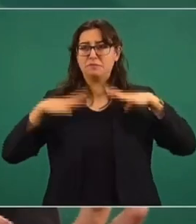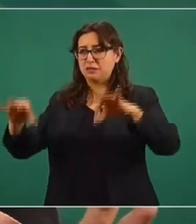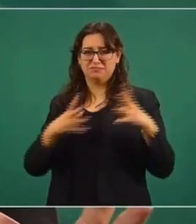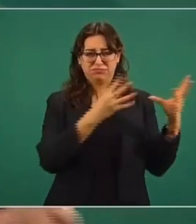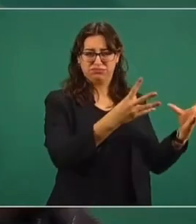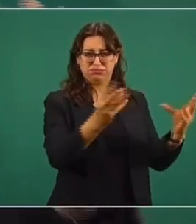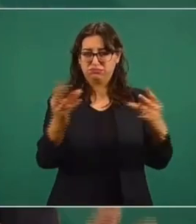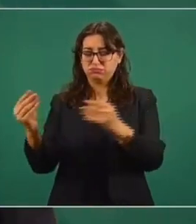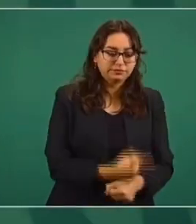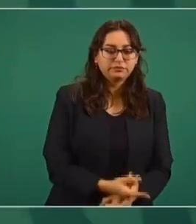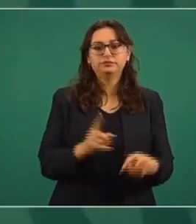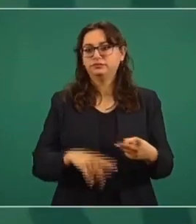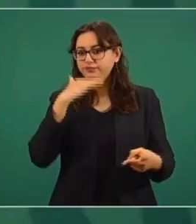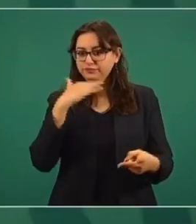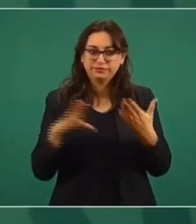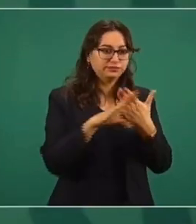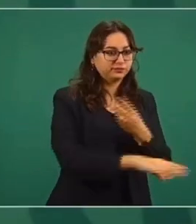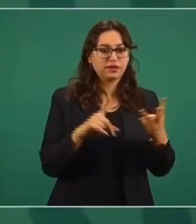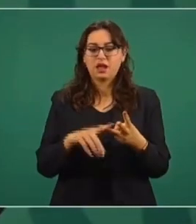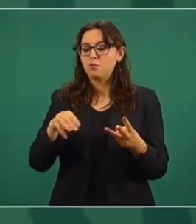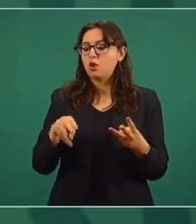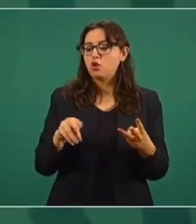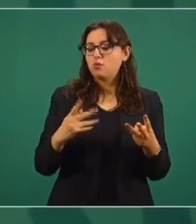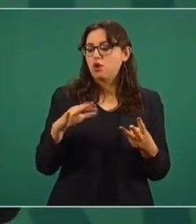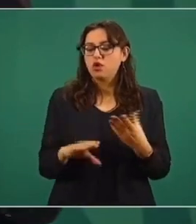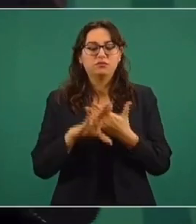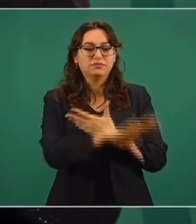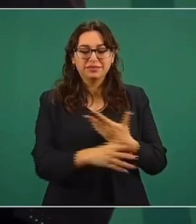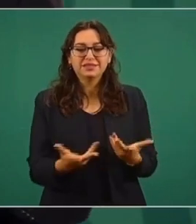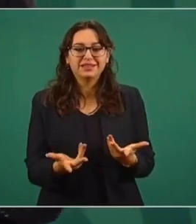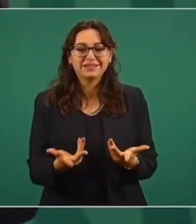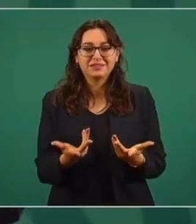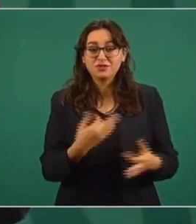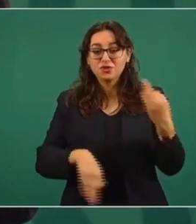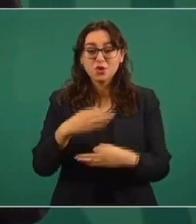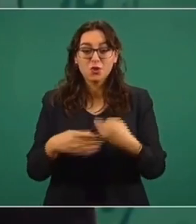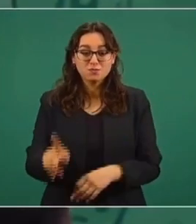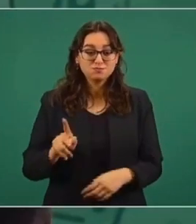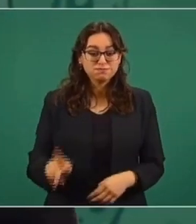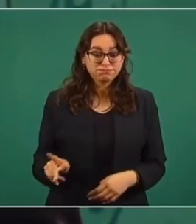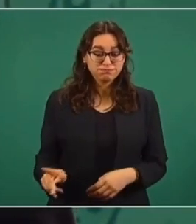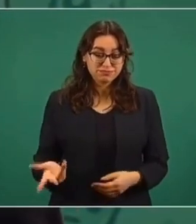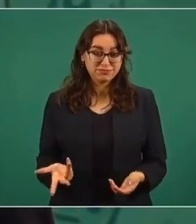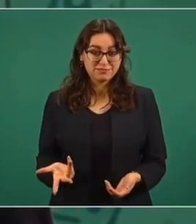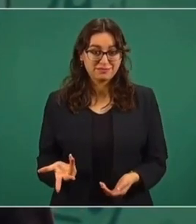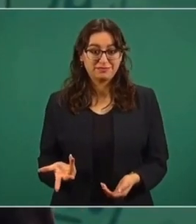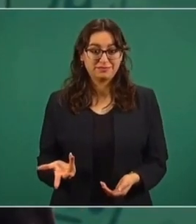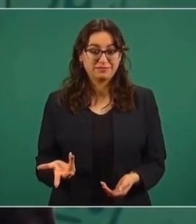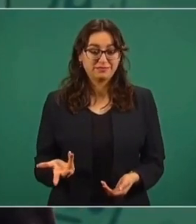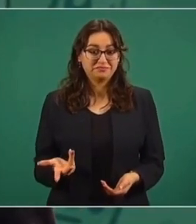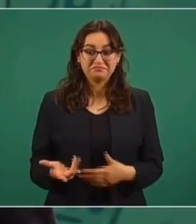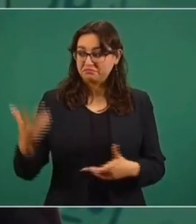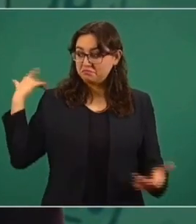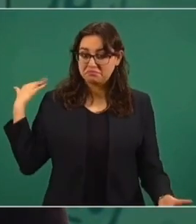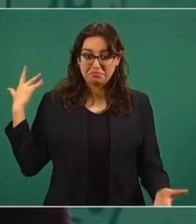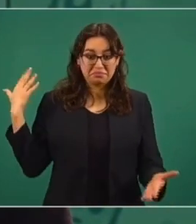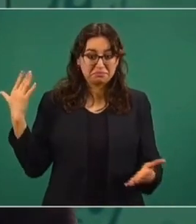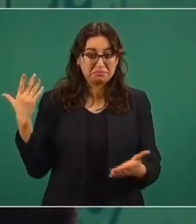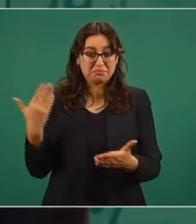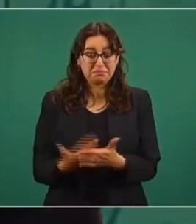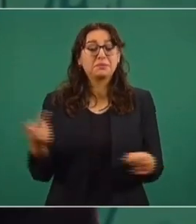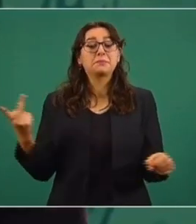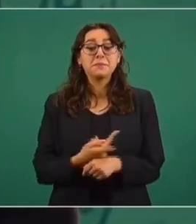para aparentar cuando lo que han hecho es